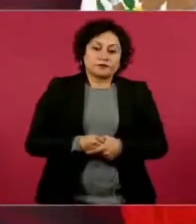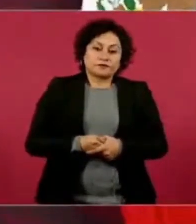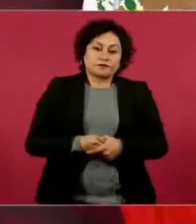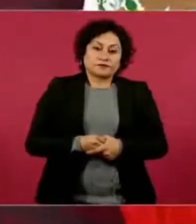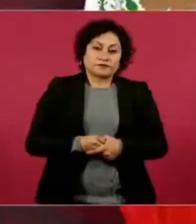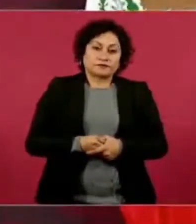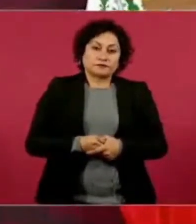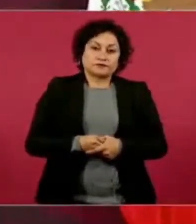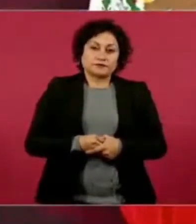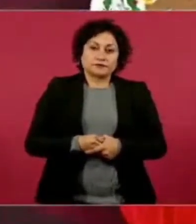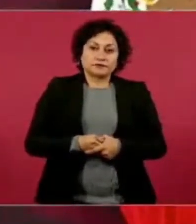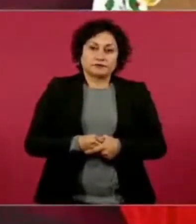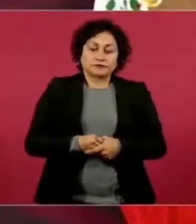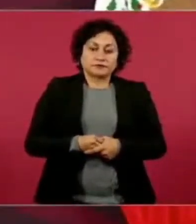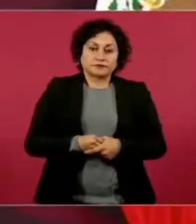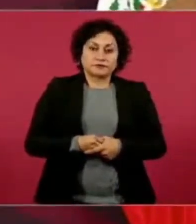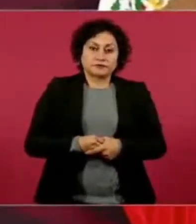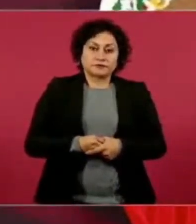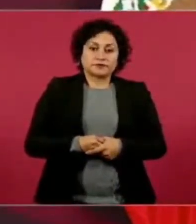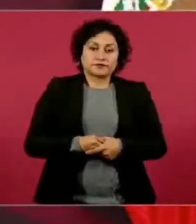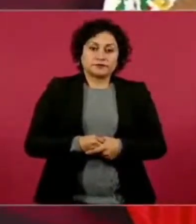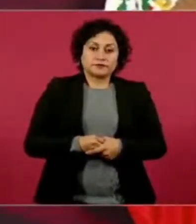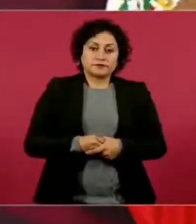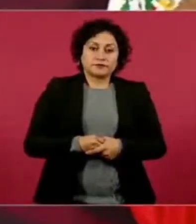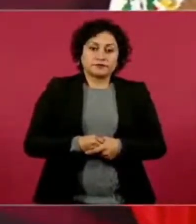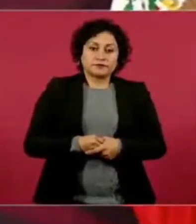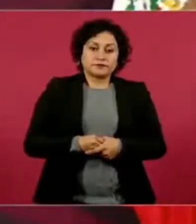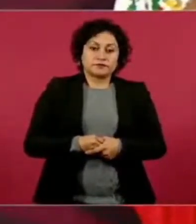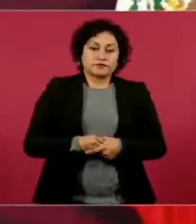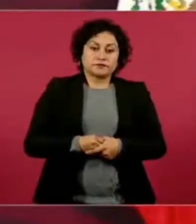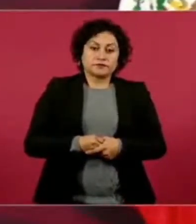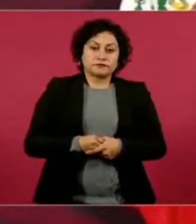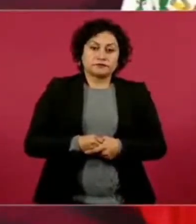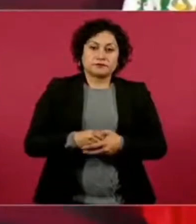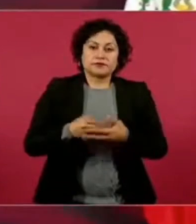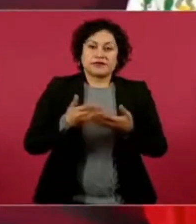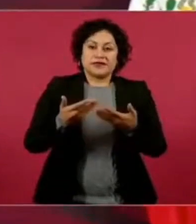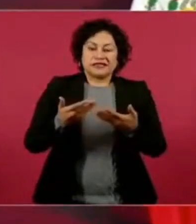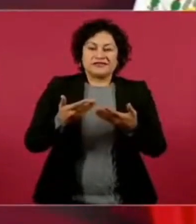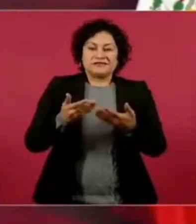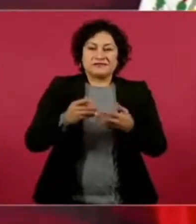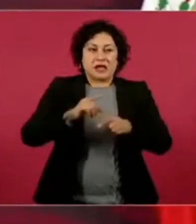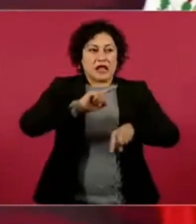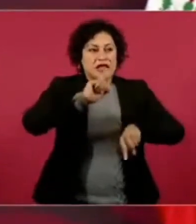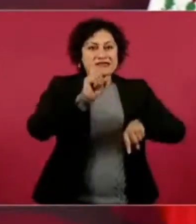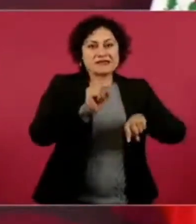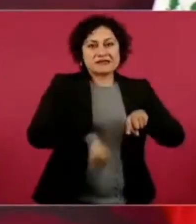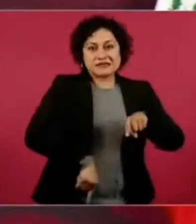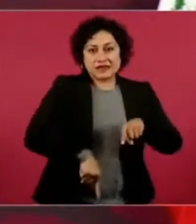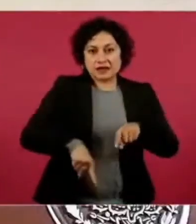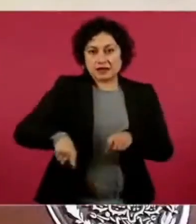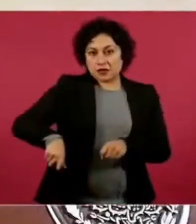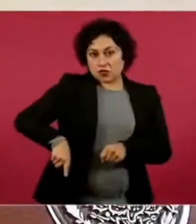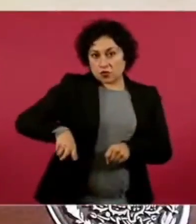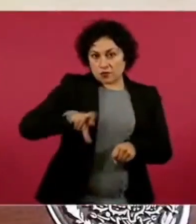de destituir a un gobernador